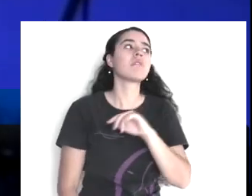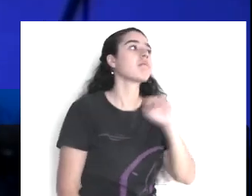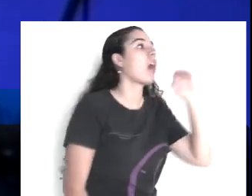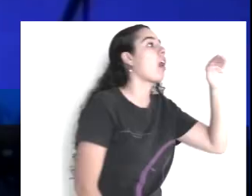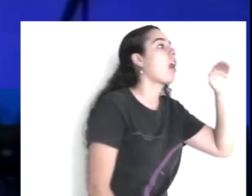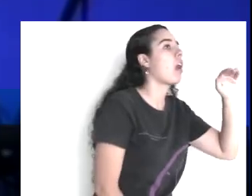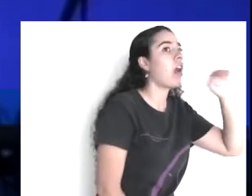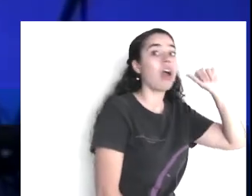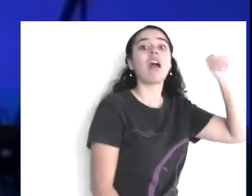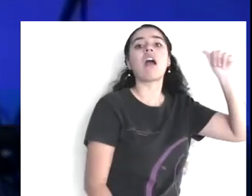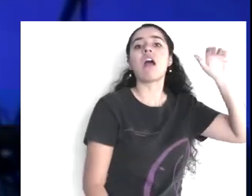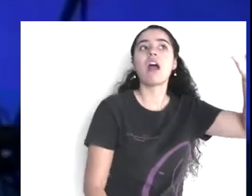que nos equivocamos, como el del video,